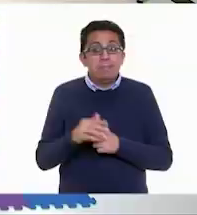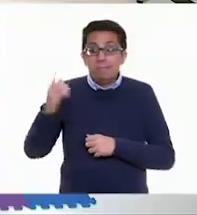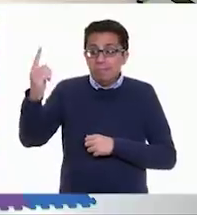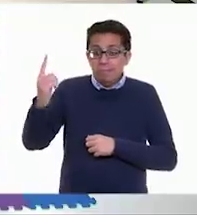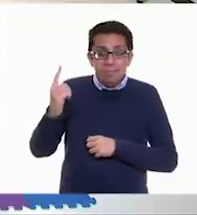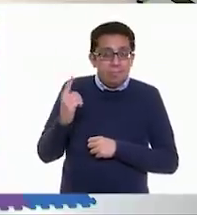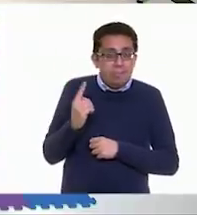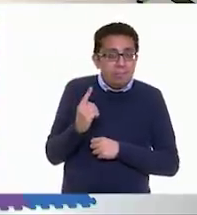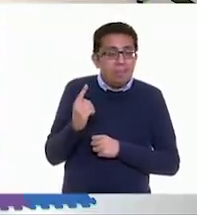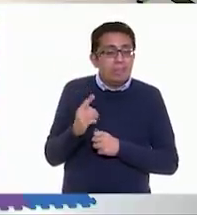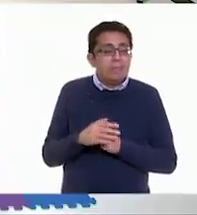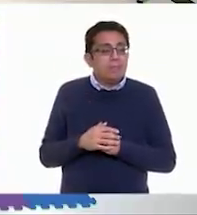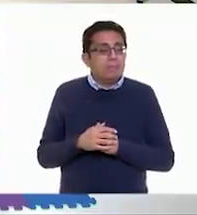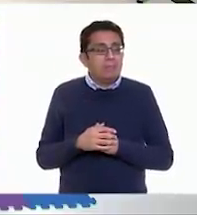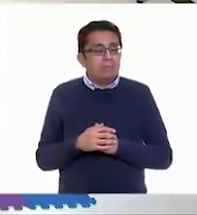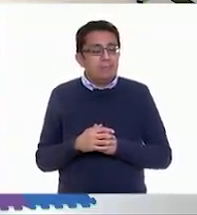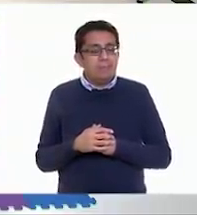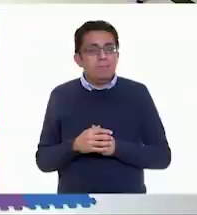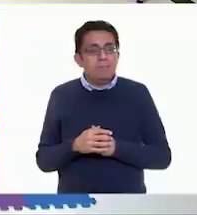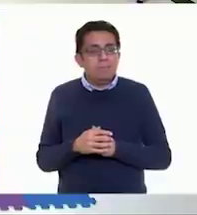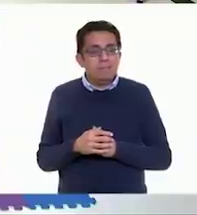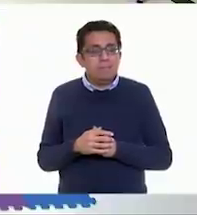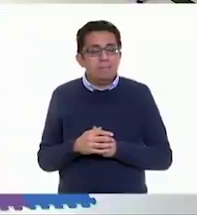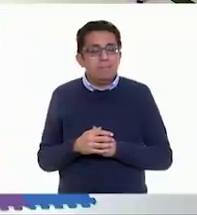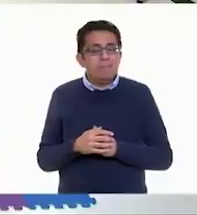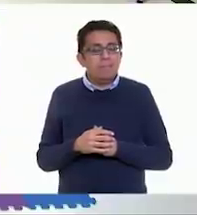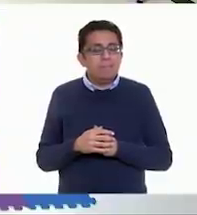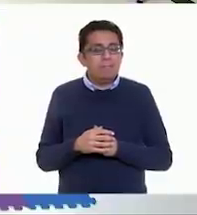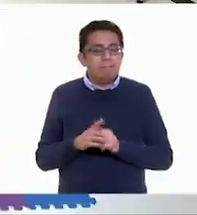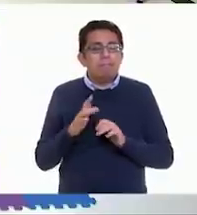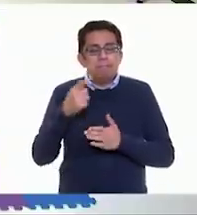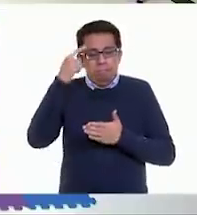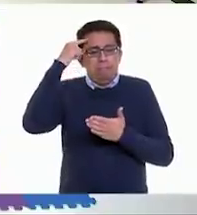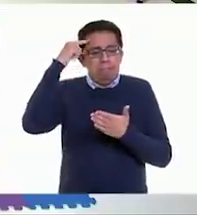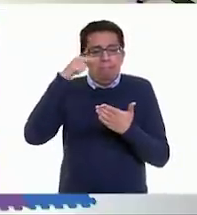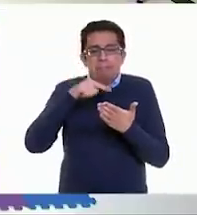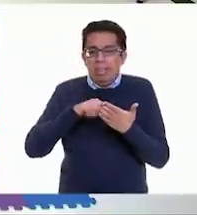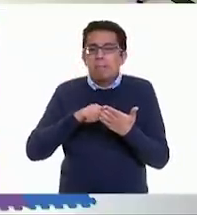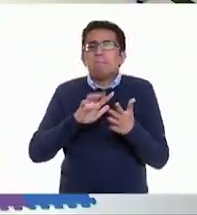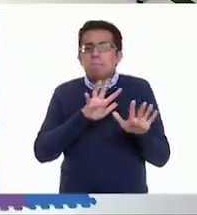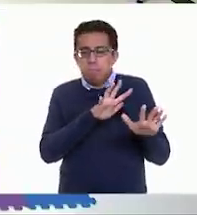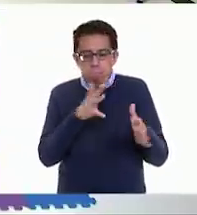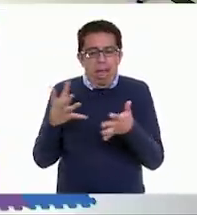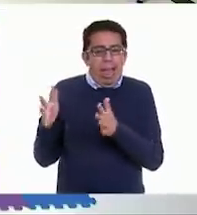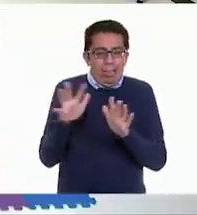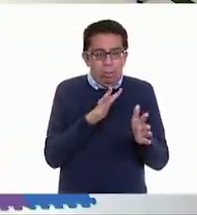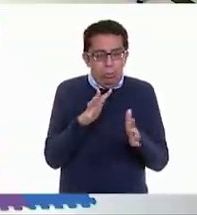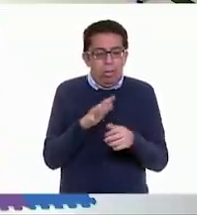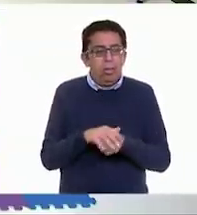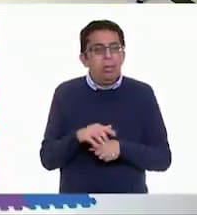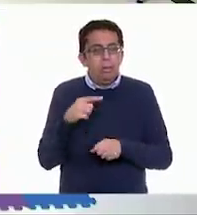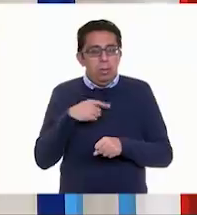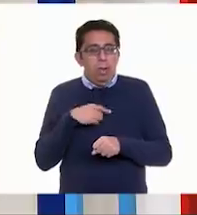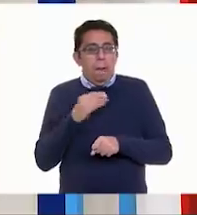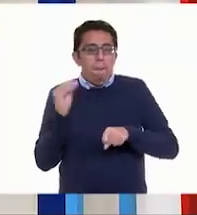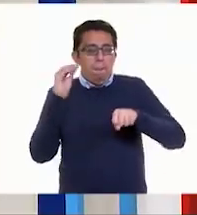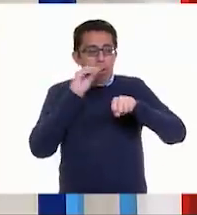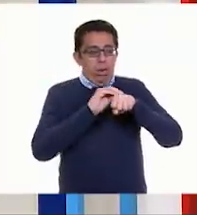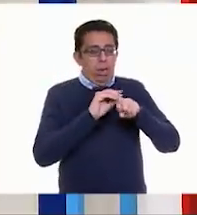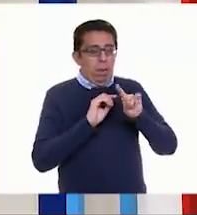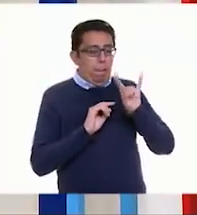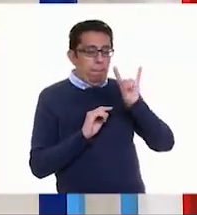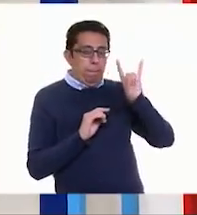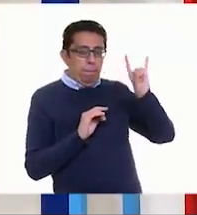nosotros. A ver, creo que así puede ser. Lo voy a poner de este lado. Ah, me parece muy bien. Vamos a